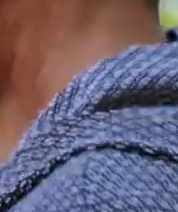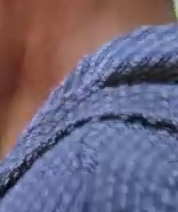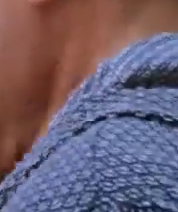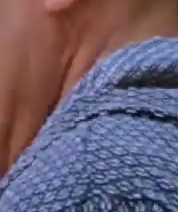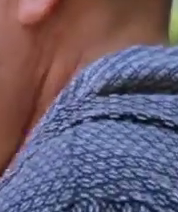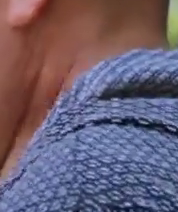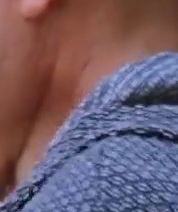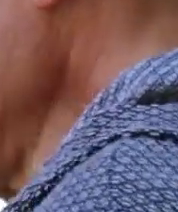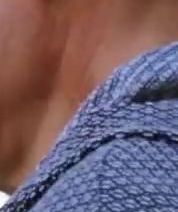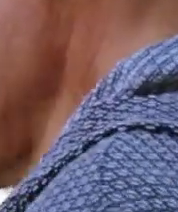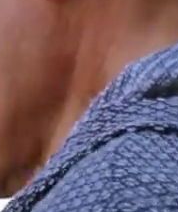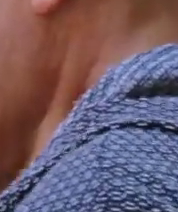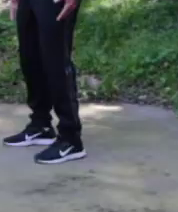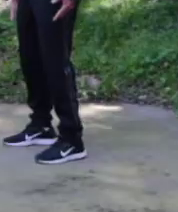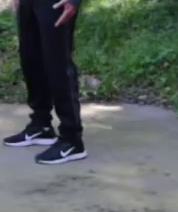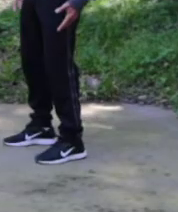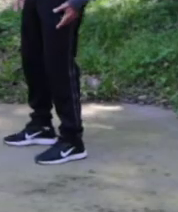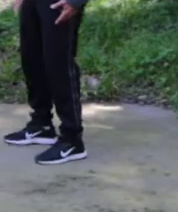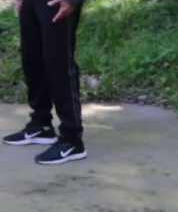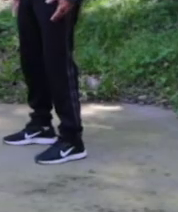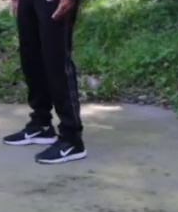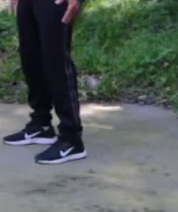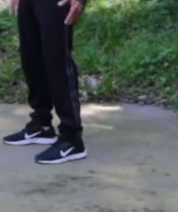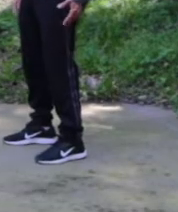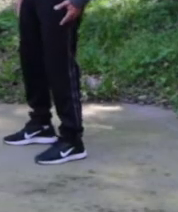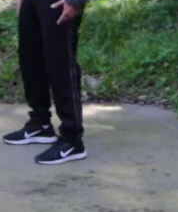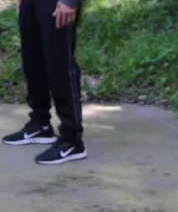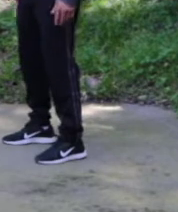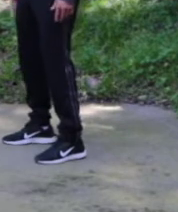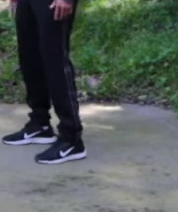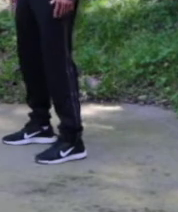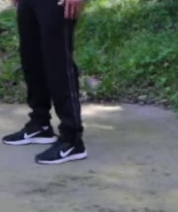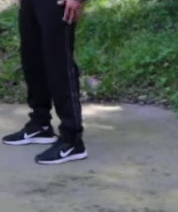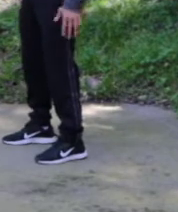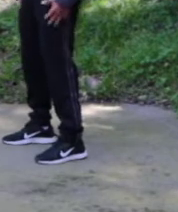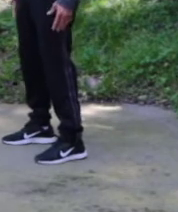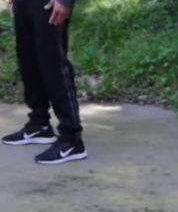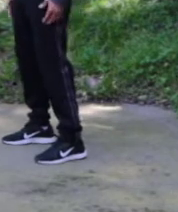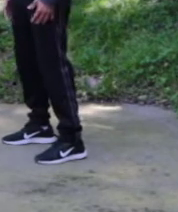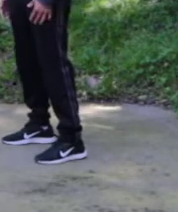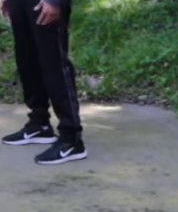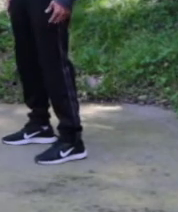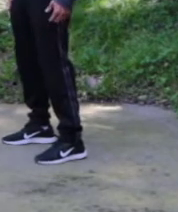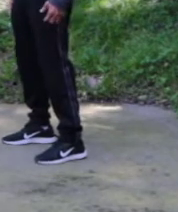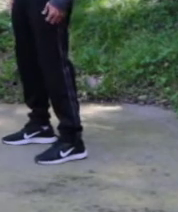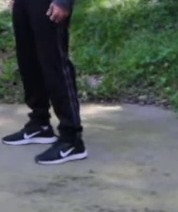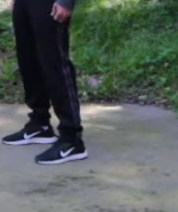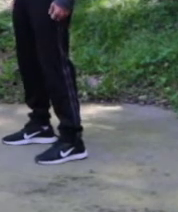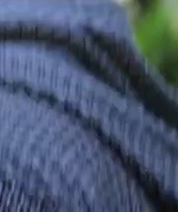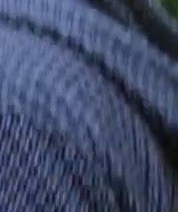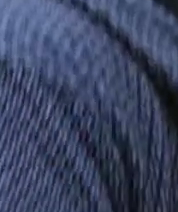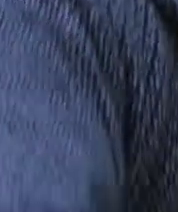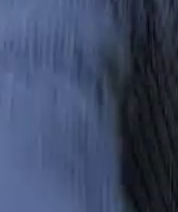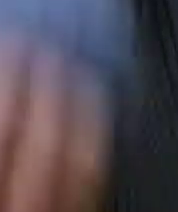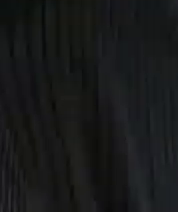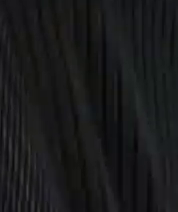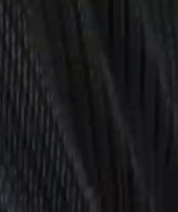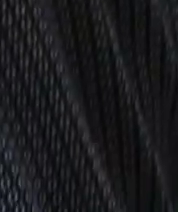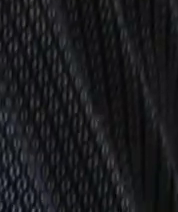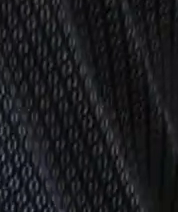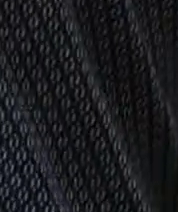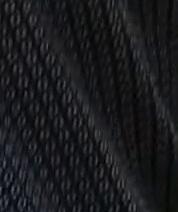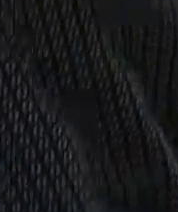hacer, nos vamos a parar, vamos a abrir el compás de una forma que se sintamos relajados. Y vamos a elevar los